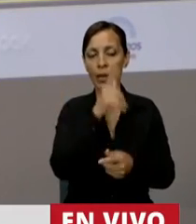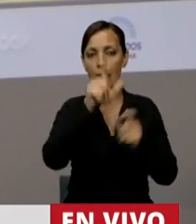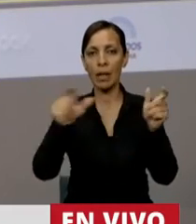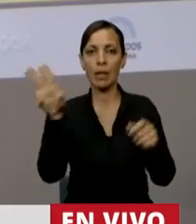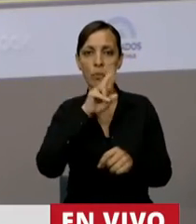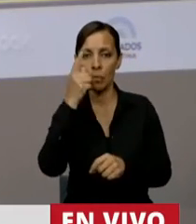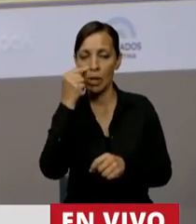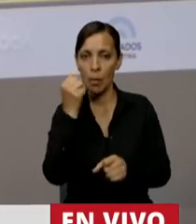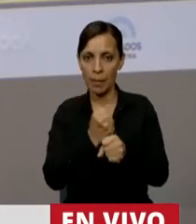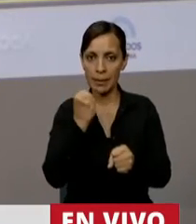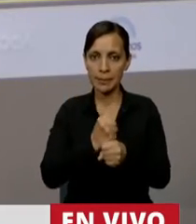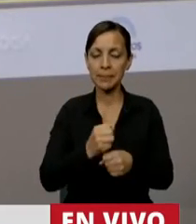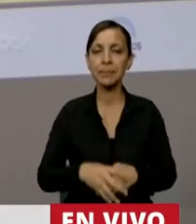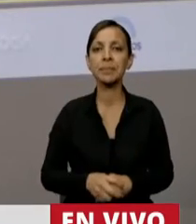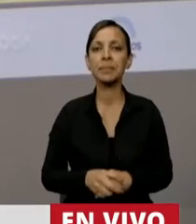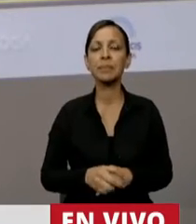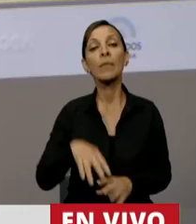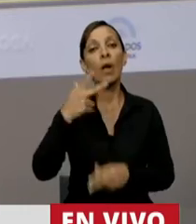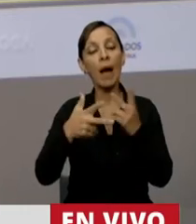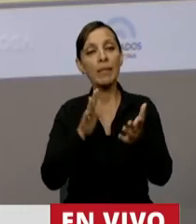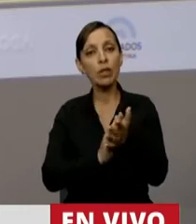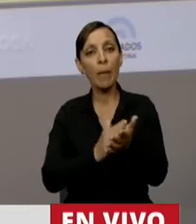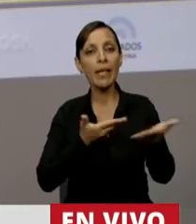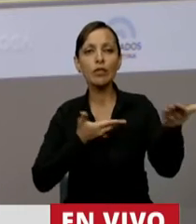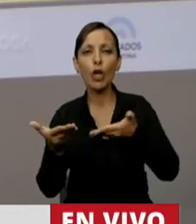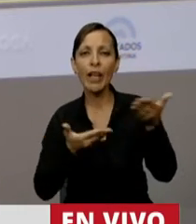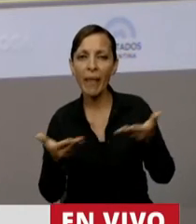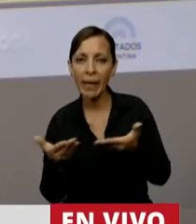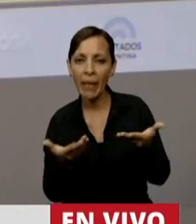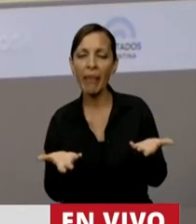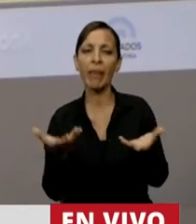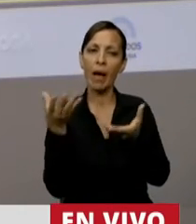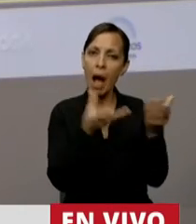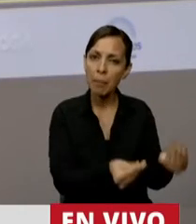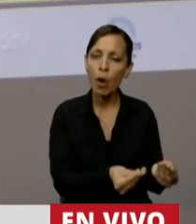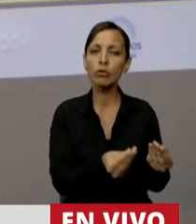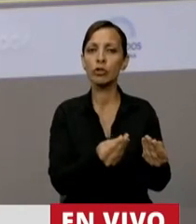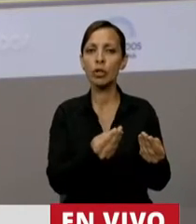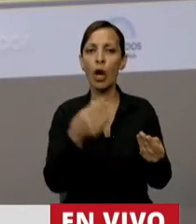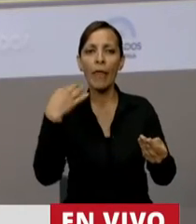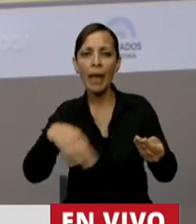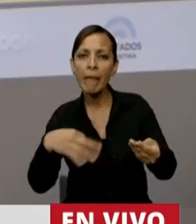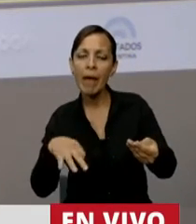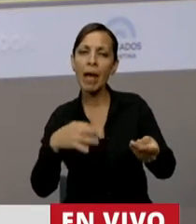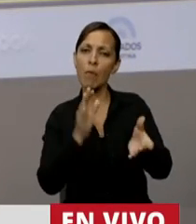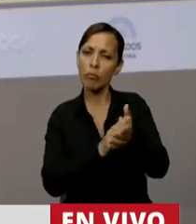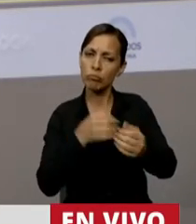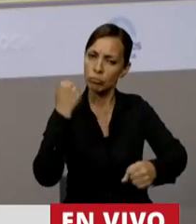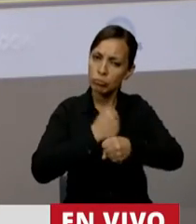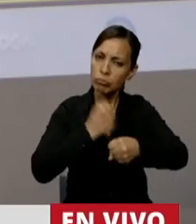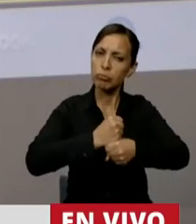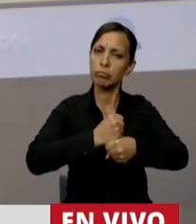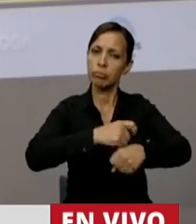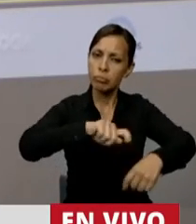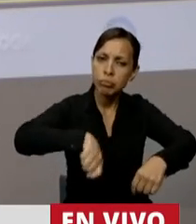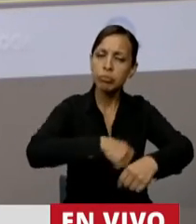trabajadoras. Cuando nos hablan de solidaridad, desde revolver el guiso de una olla popular para los